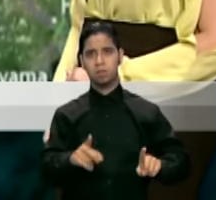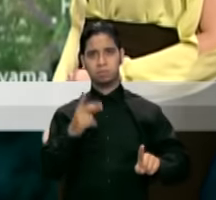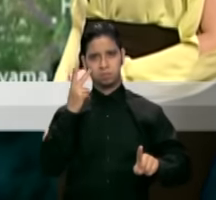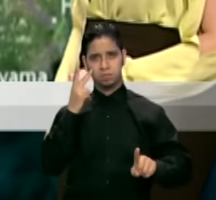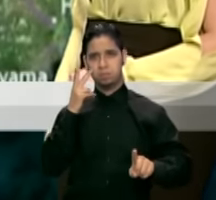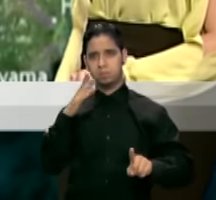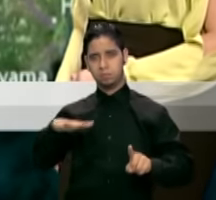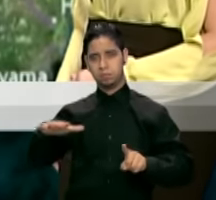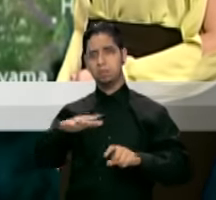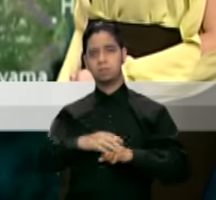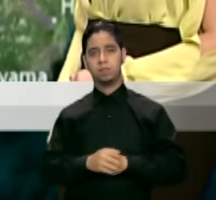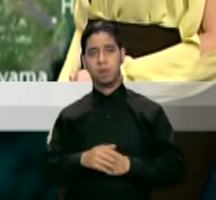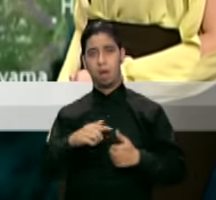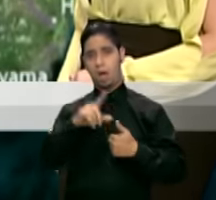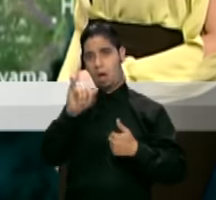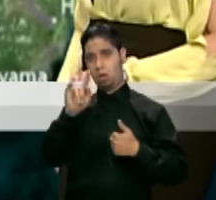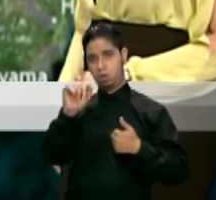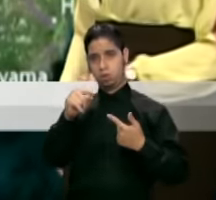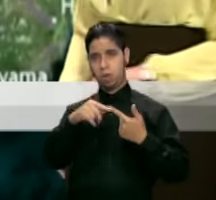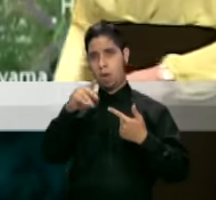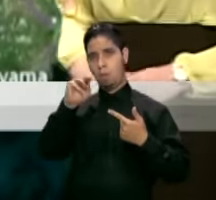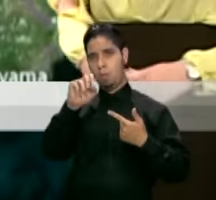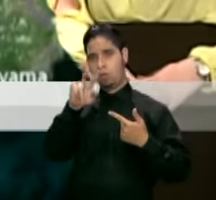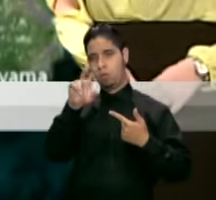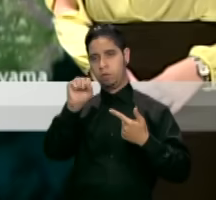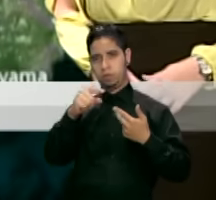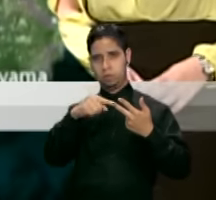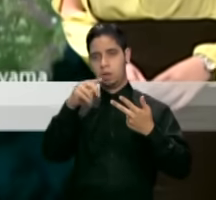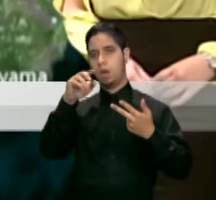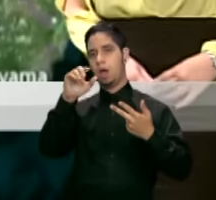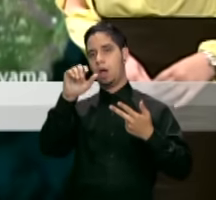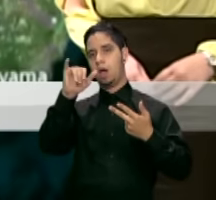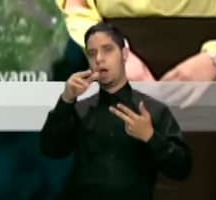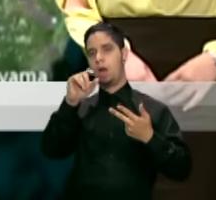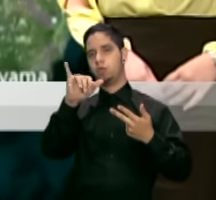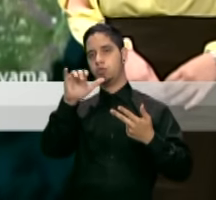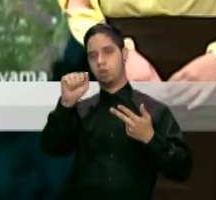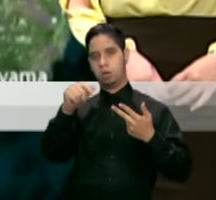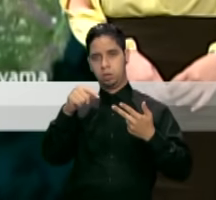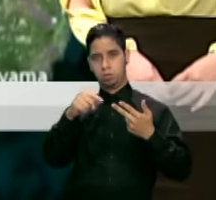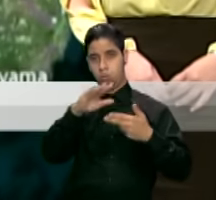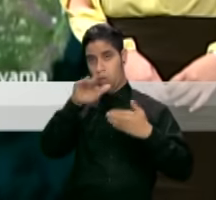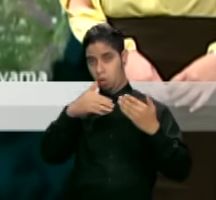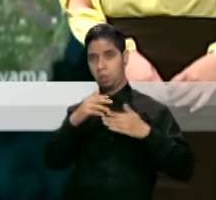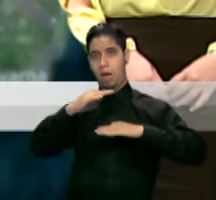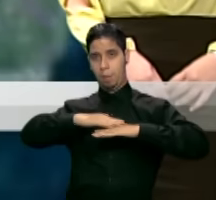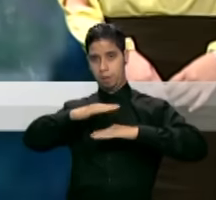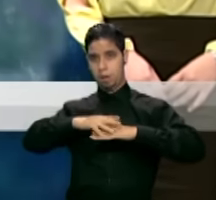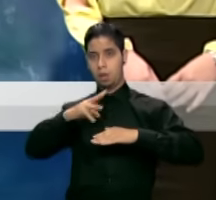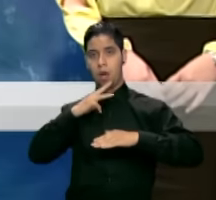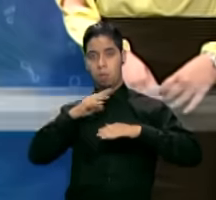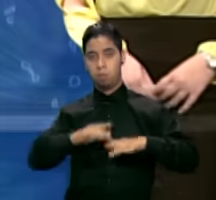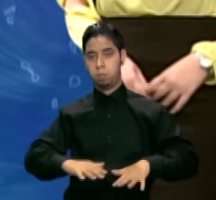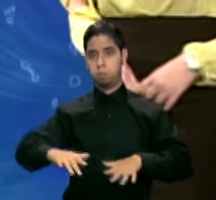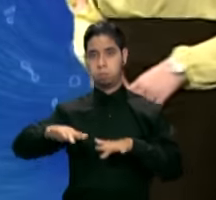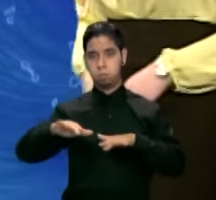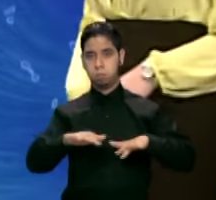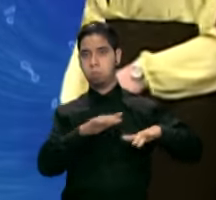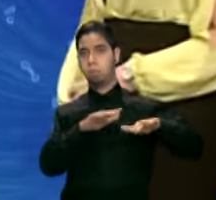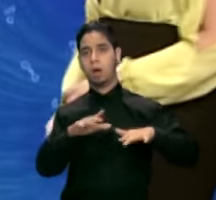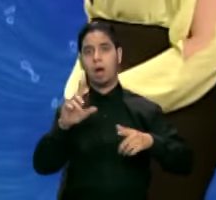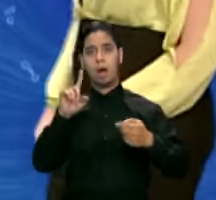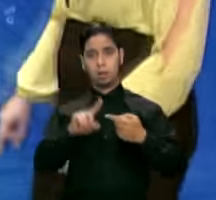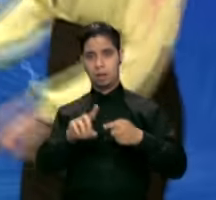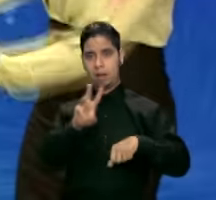Sorocobis, Utuado, Lares, Barranquitas, Morobis, Ayuya, están bajo advertencia de inundaciones hasta las 6 y 30 de la